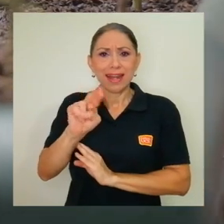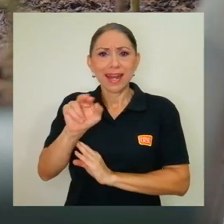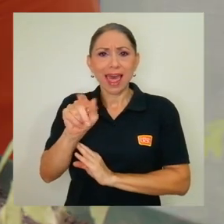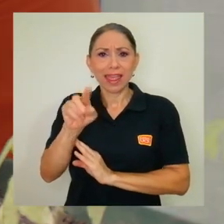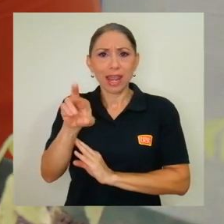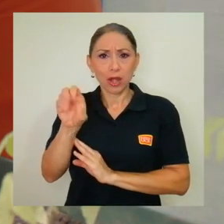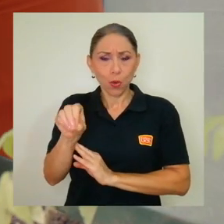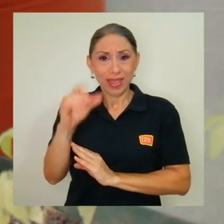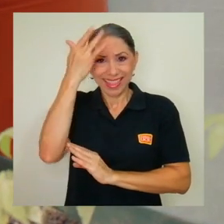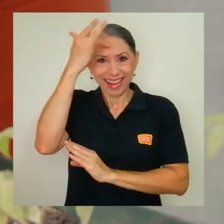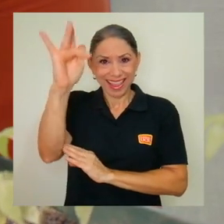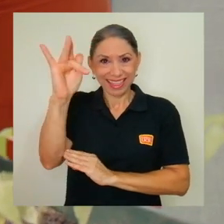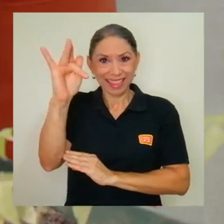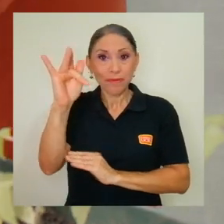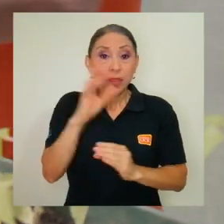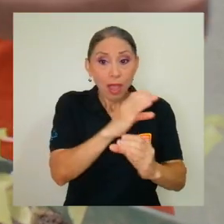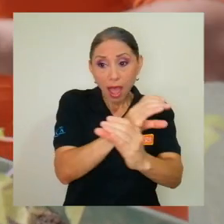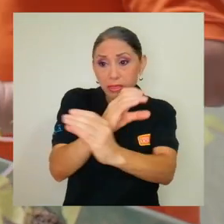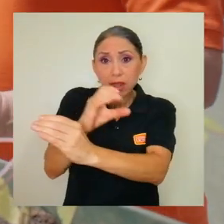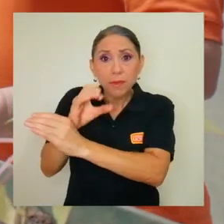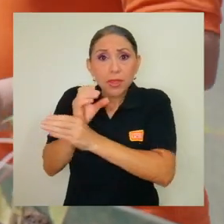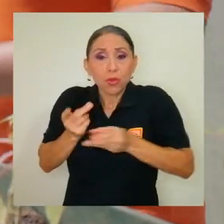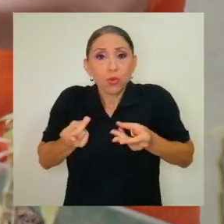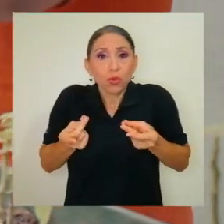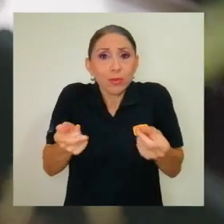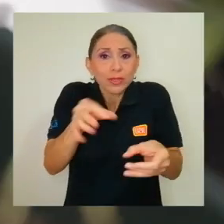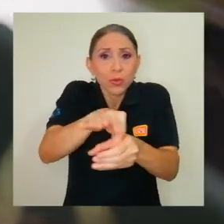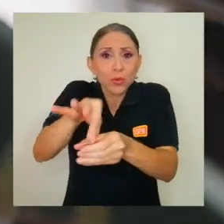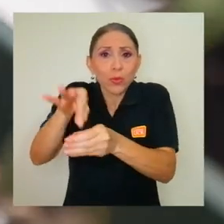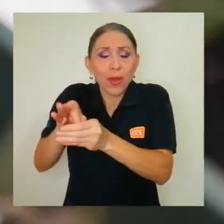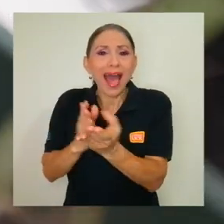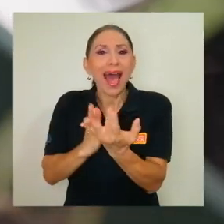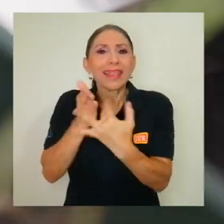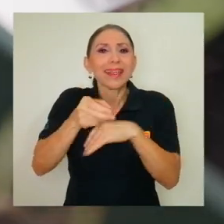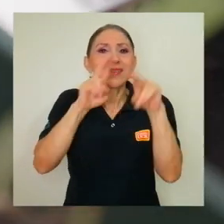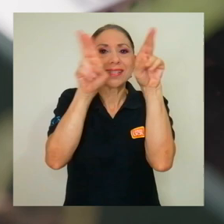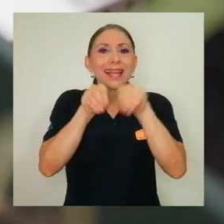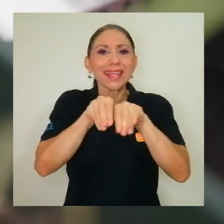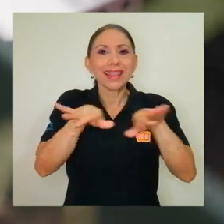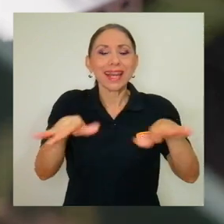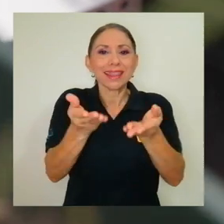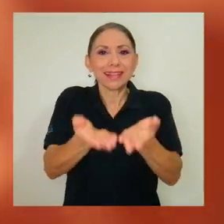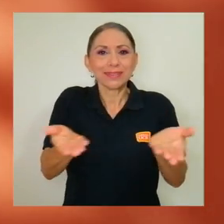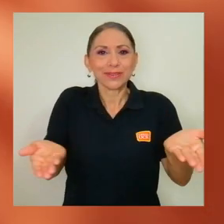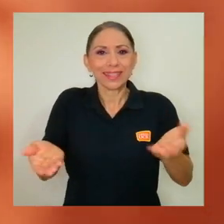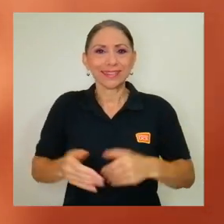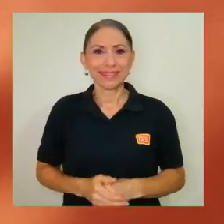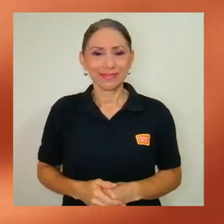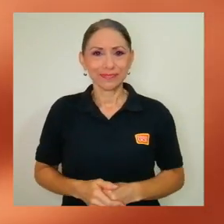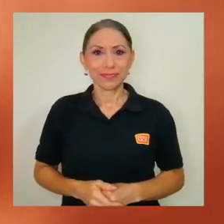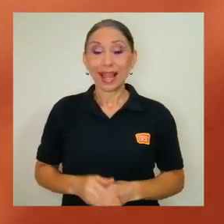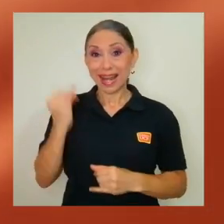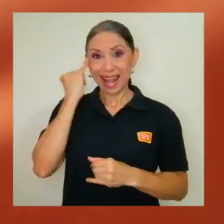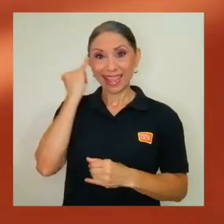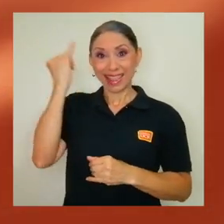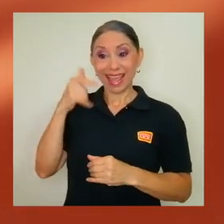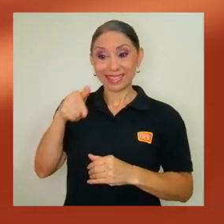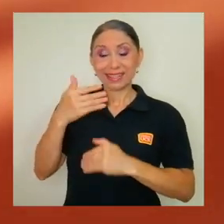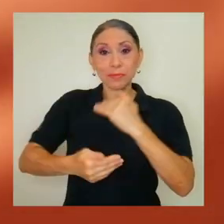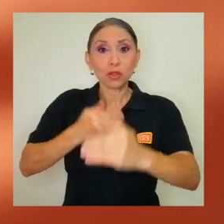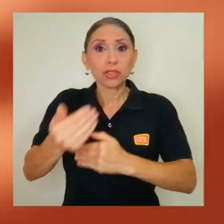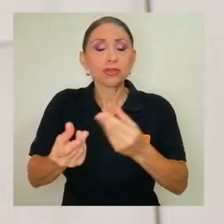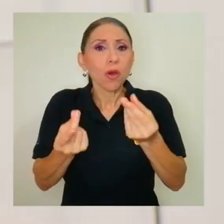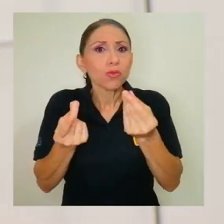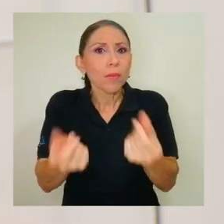inteligente el cual brinde un mantenimiento automatizado a los cultivos a través del Internet de las Cosas. La idea de que el proceso sea